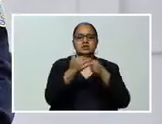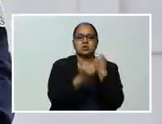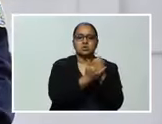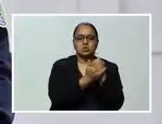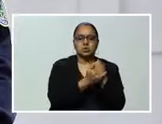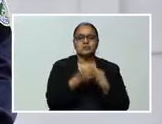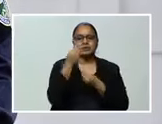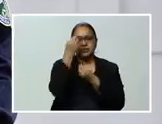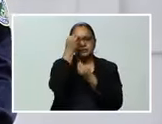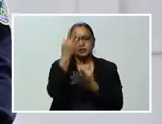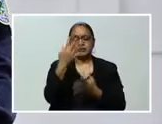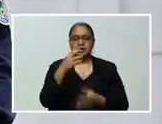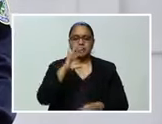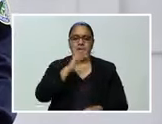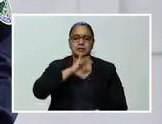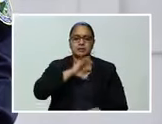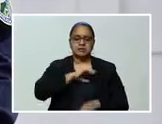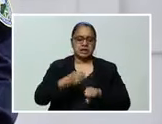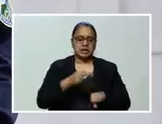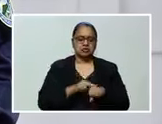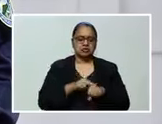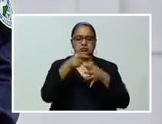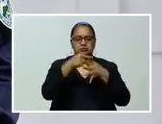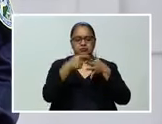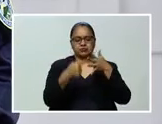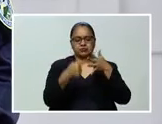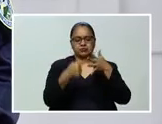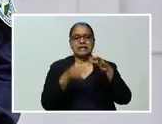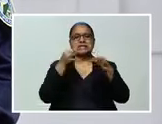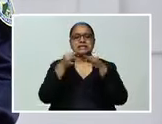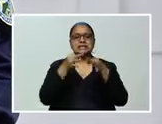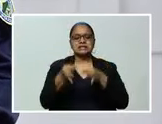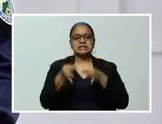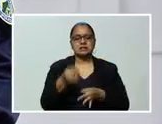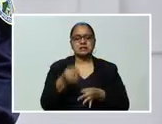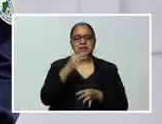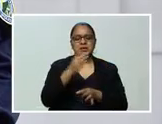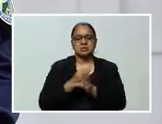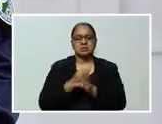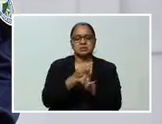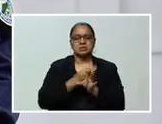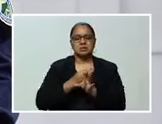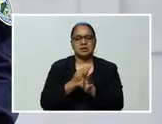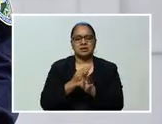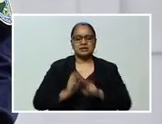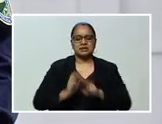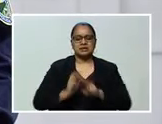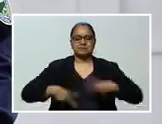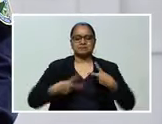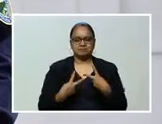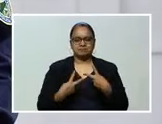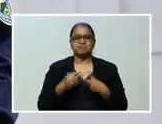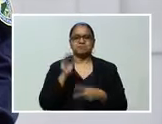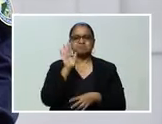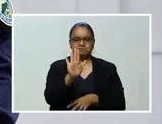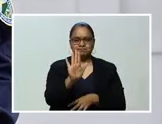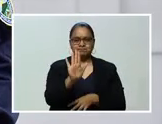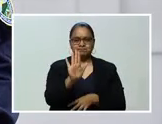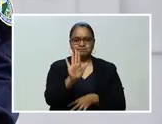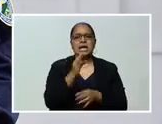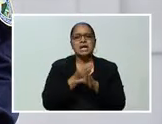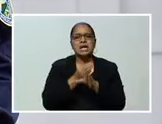reitera que las medidas aquí descritas Tienen como fin único la preservación de la vida Así como la